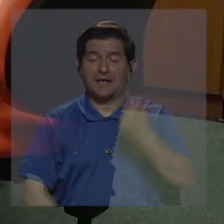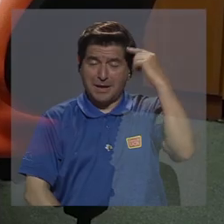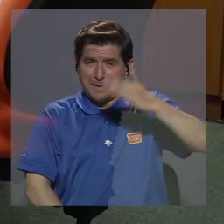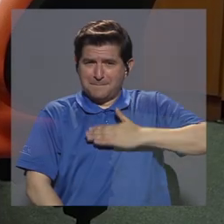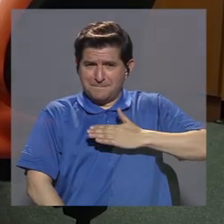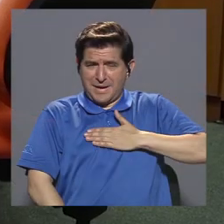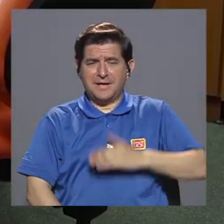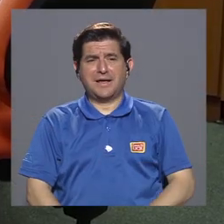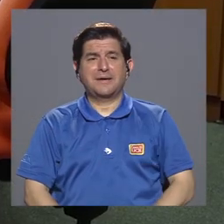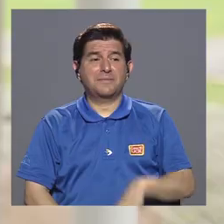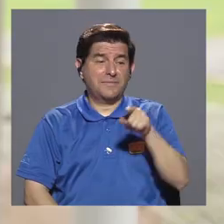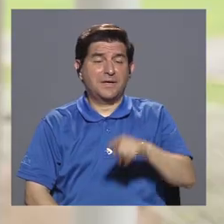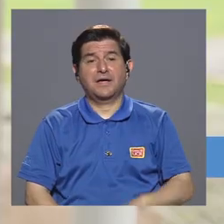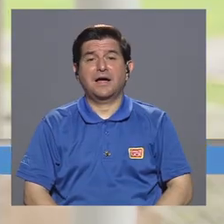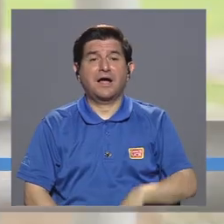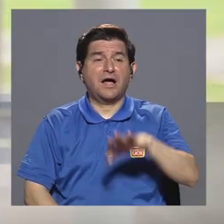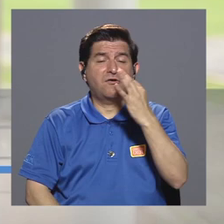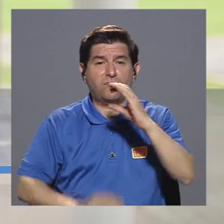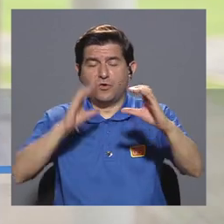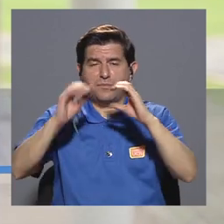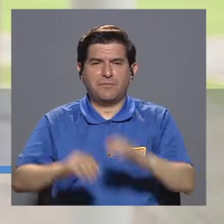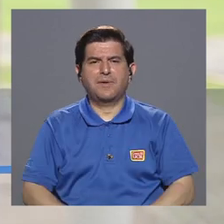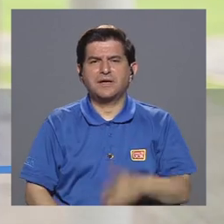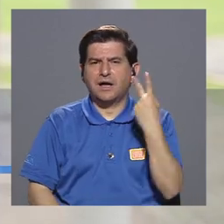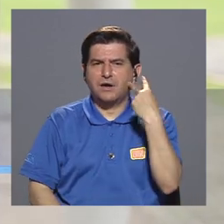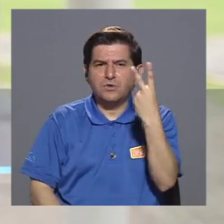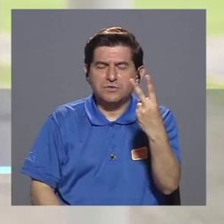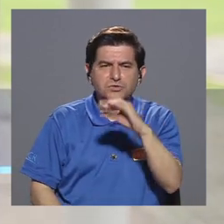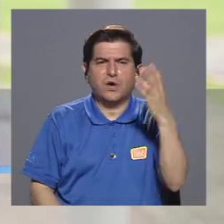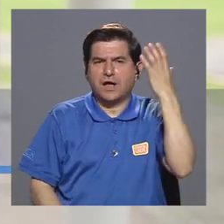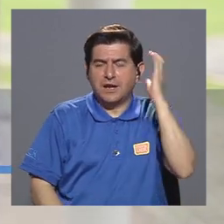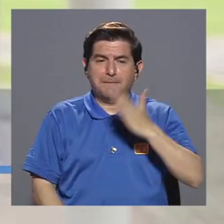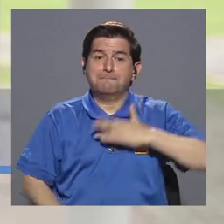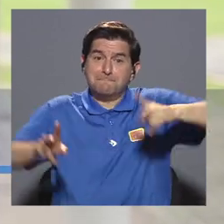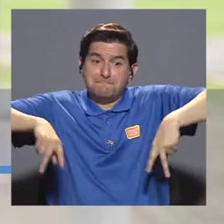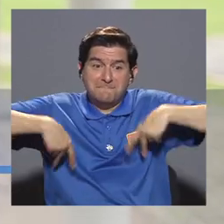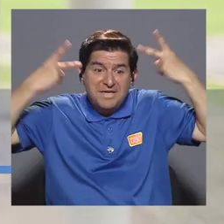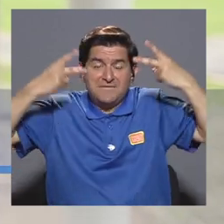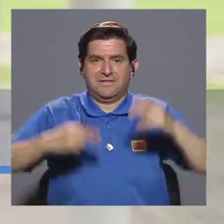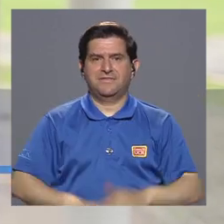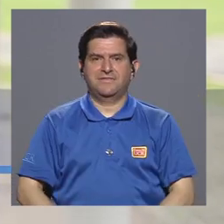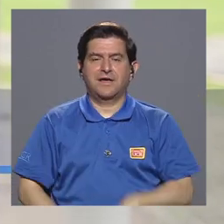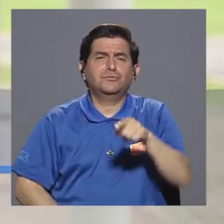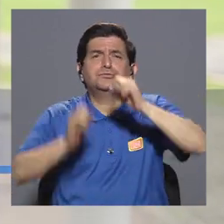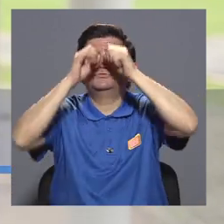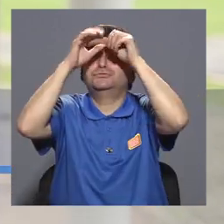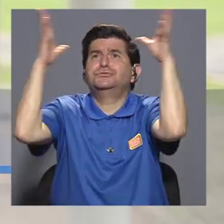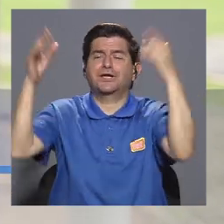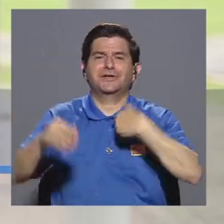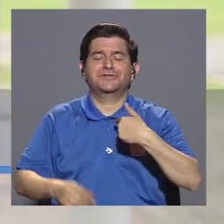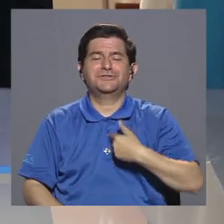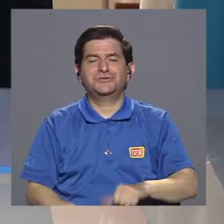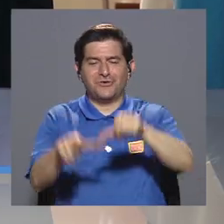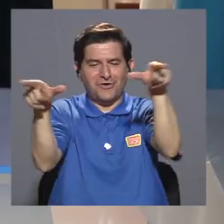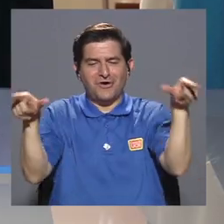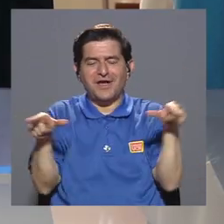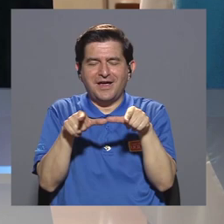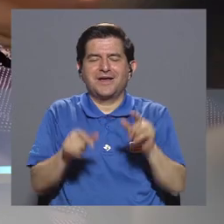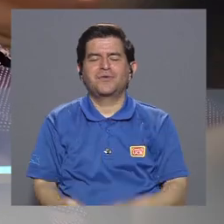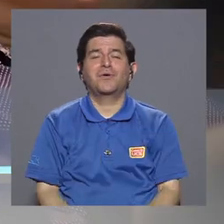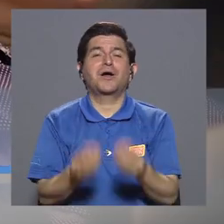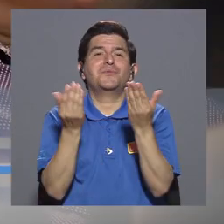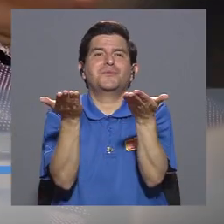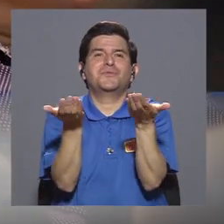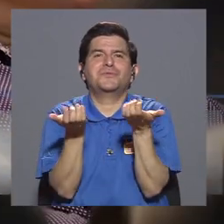Para mí, los medios audiovisuales y concretamente la radiofonía es mi vida. Así es que pueden imaginarse que estoy en el sitio